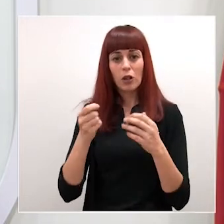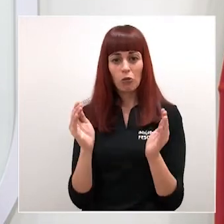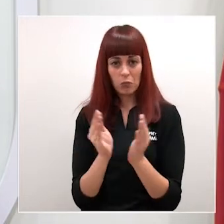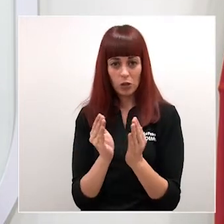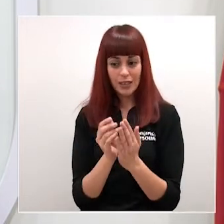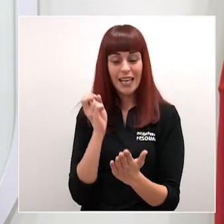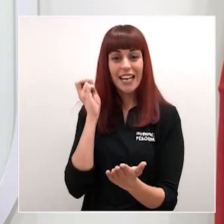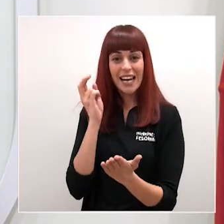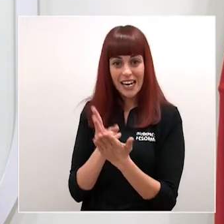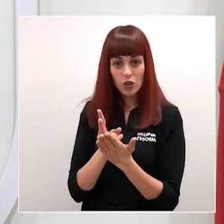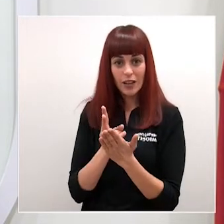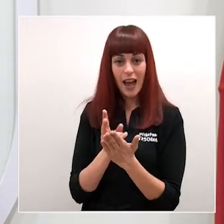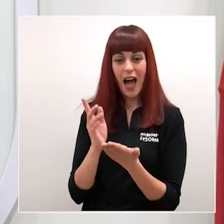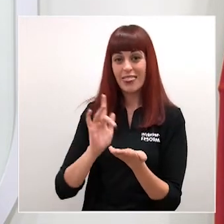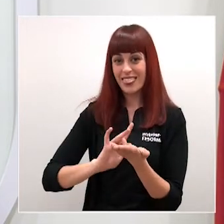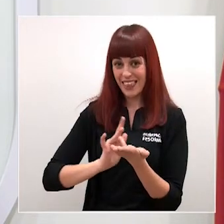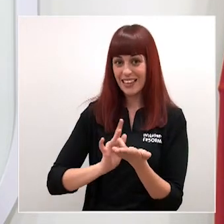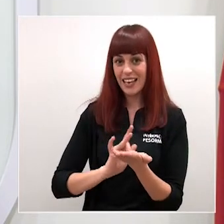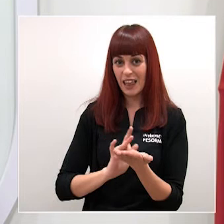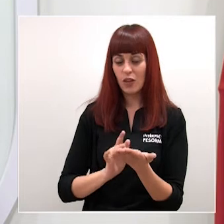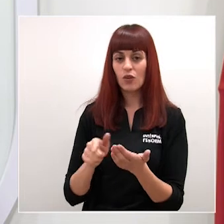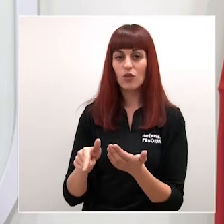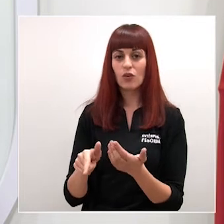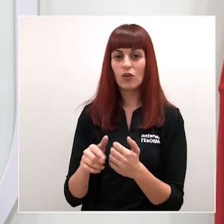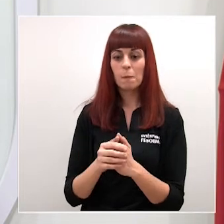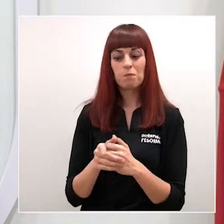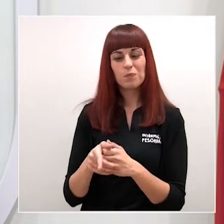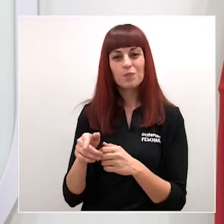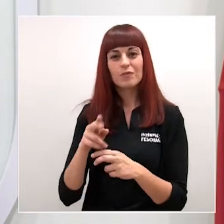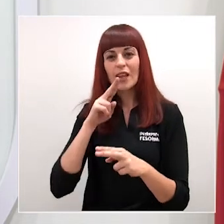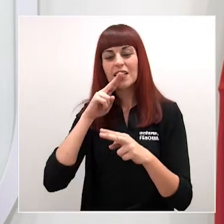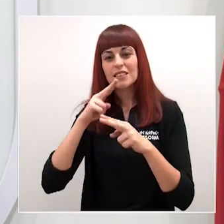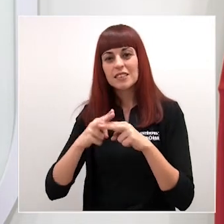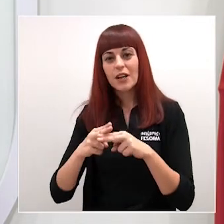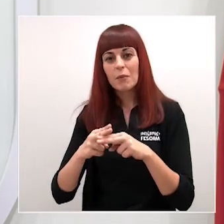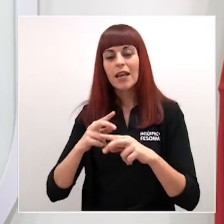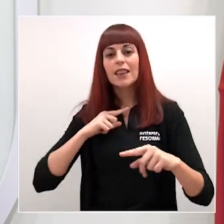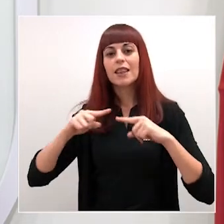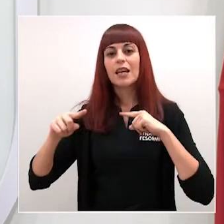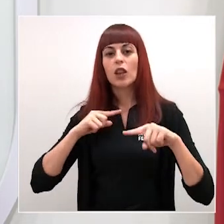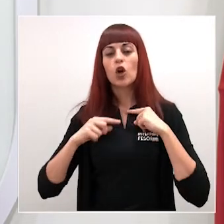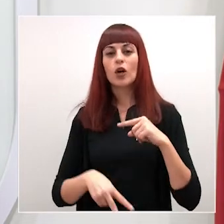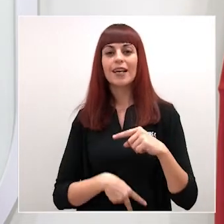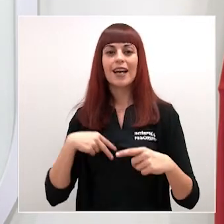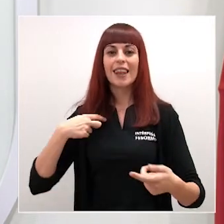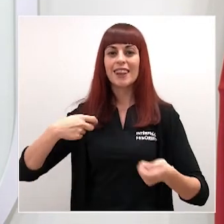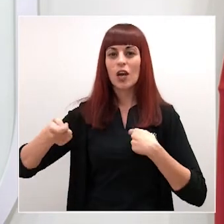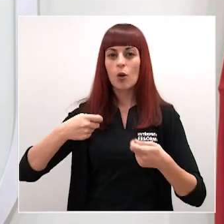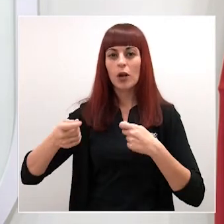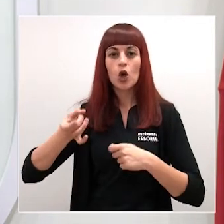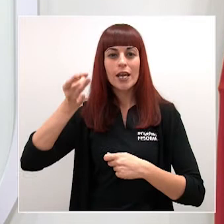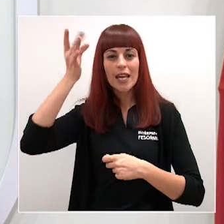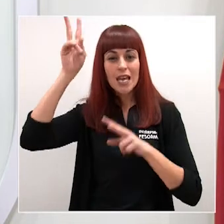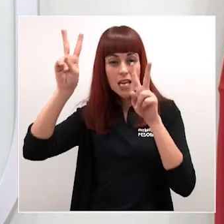reto de su digitalización esta última pasará a denominarse Dirección General de Comercio e Innovación